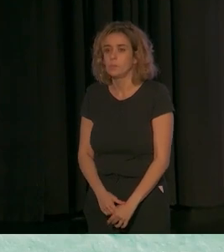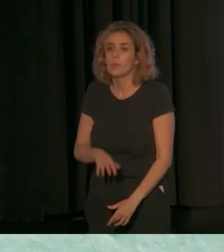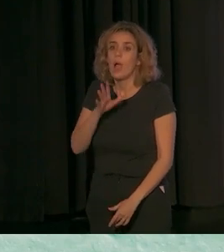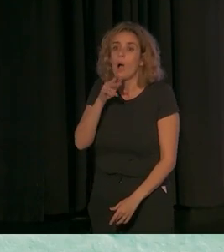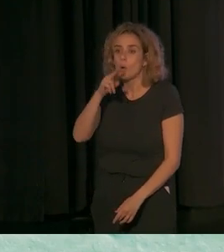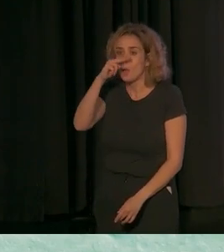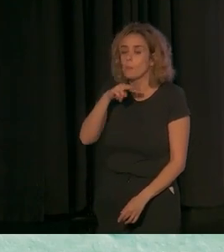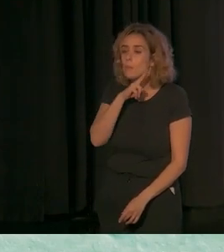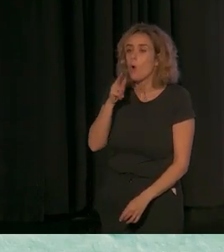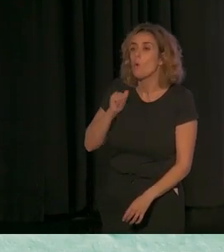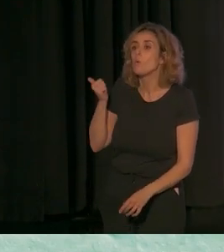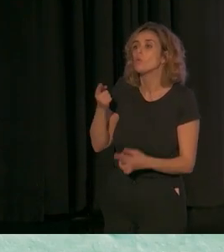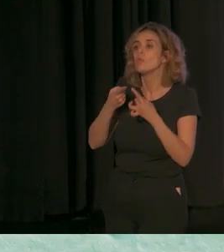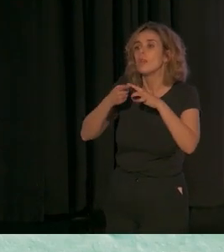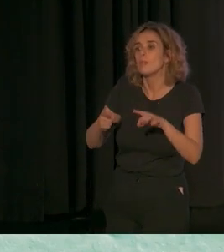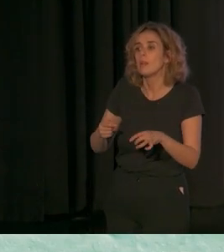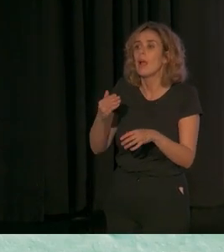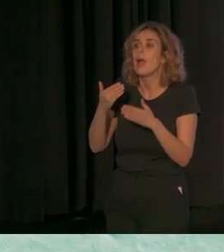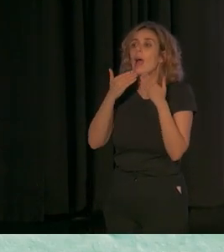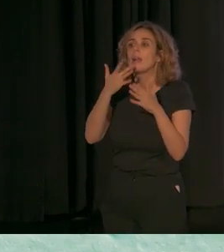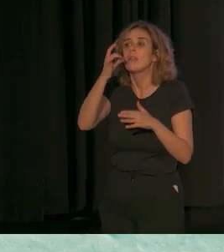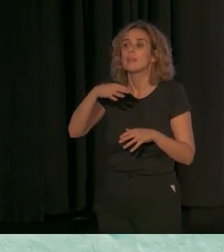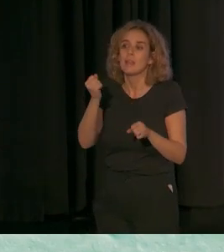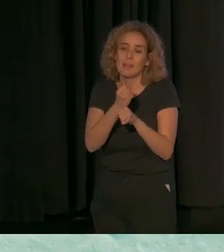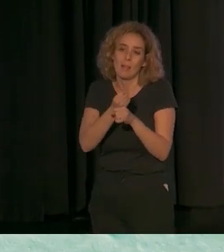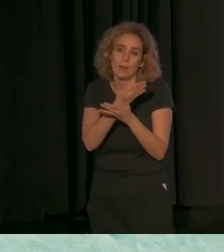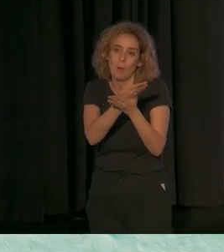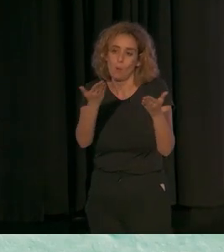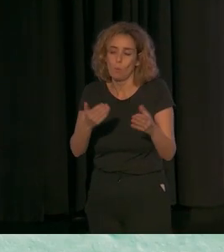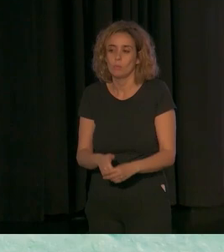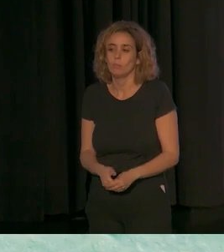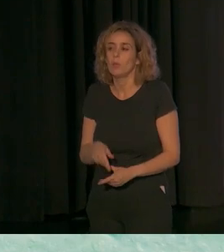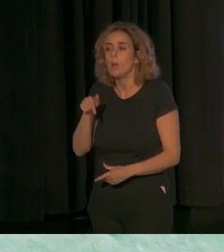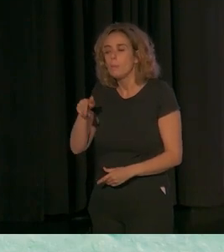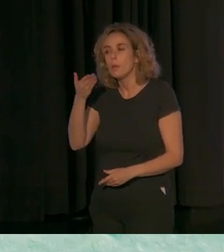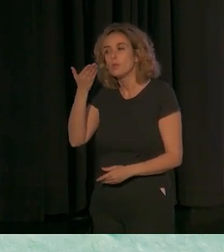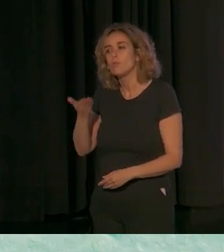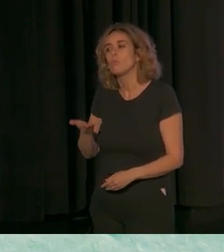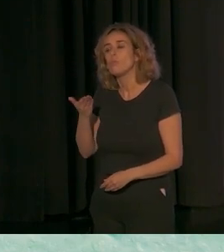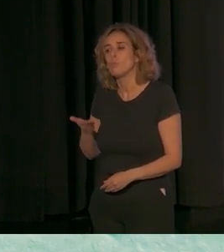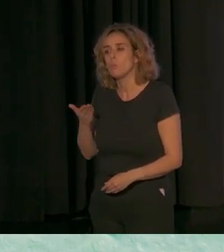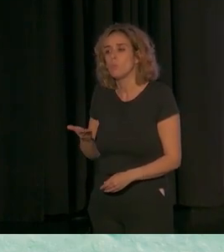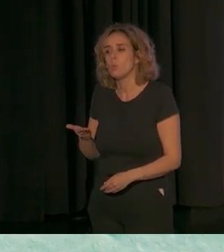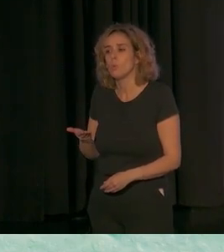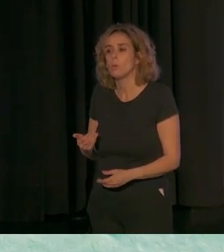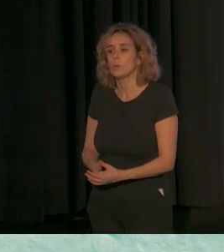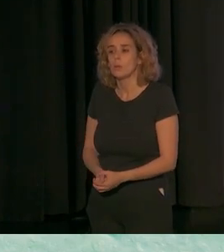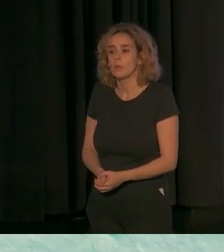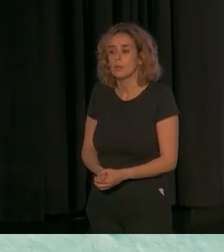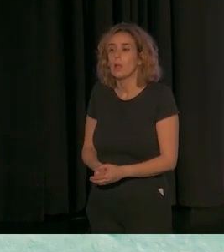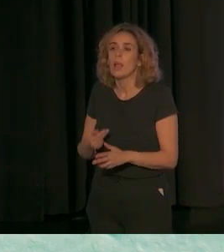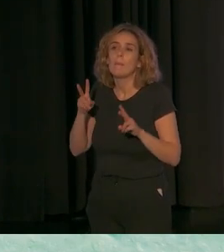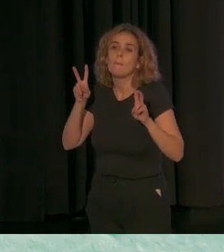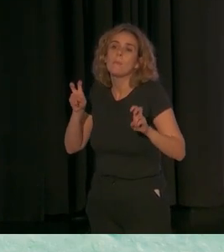padres gracias a vuestro trabajo. Pero es importante lo que dicen de todas maneras dicen el